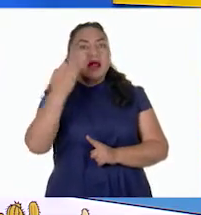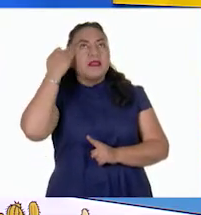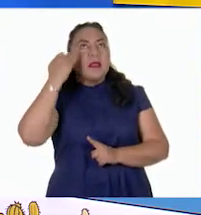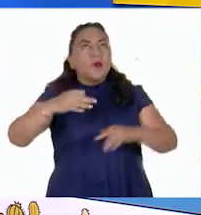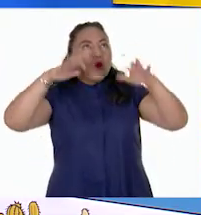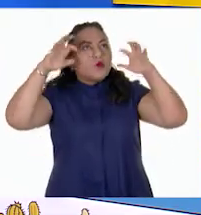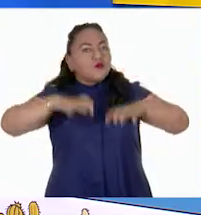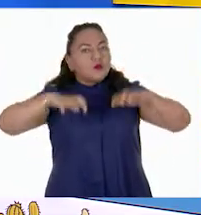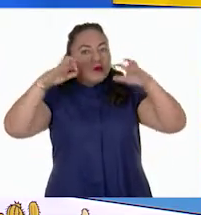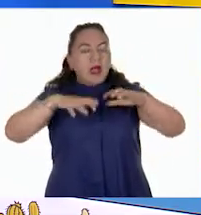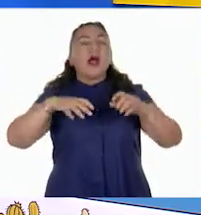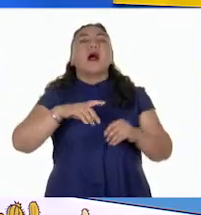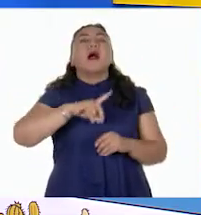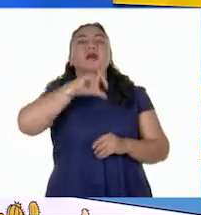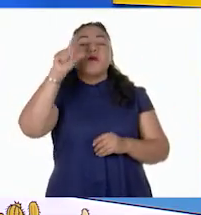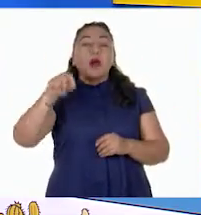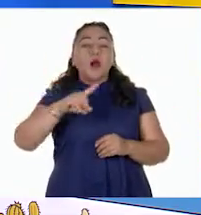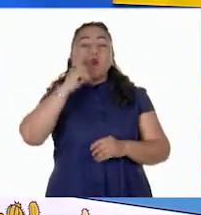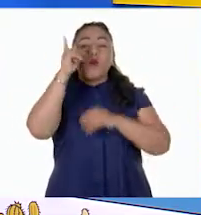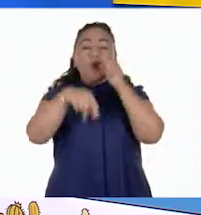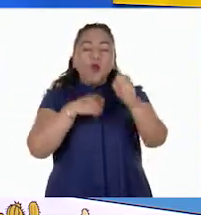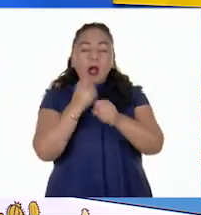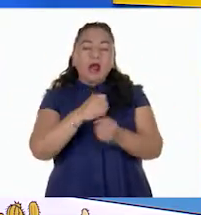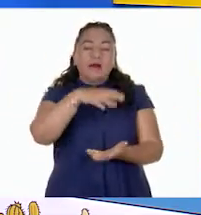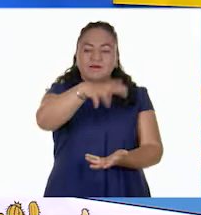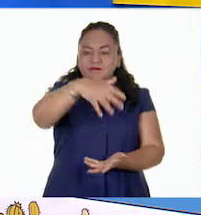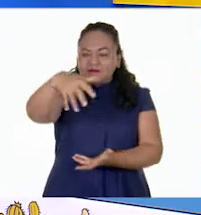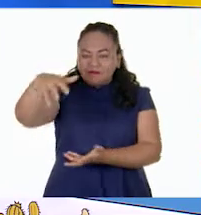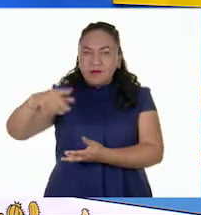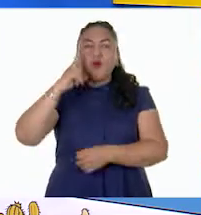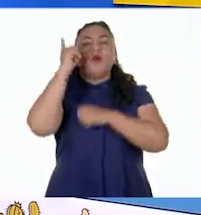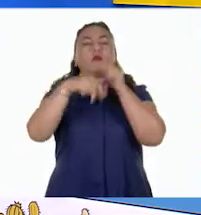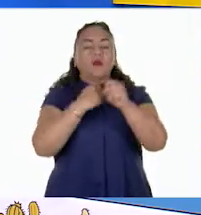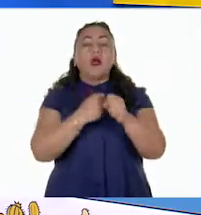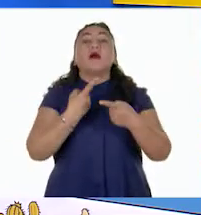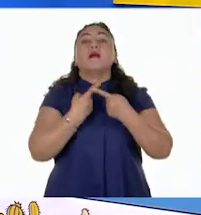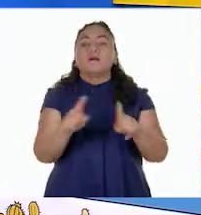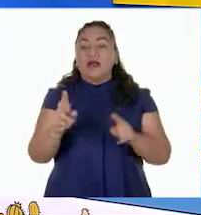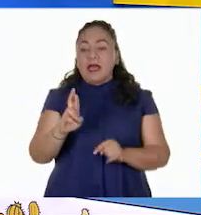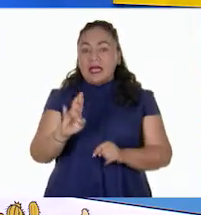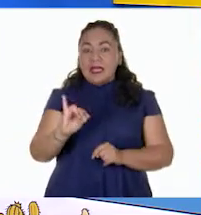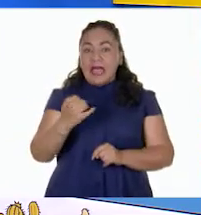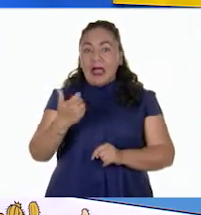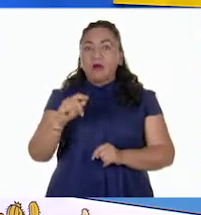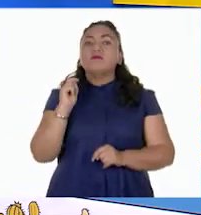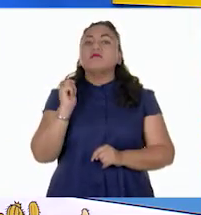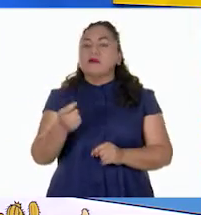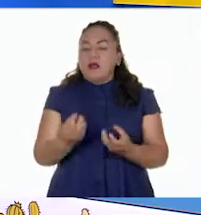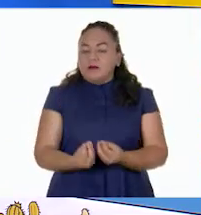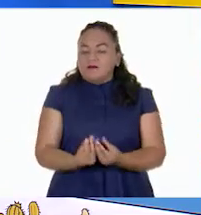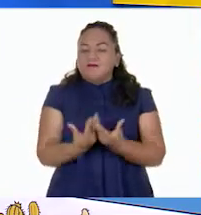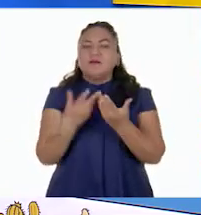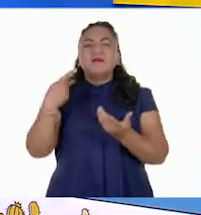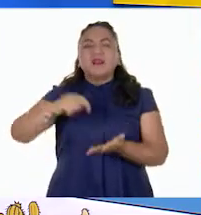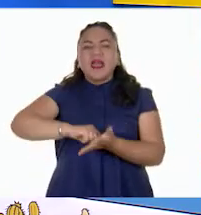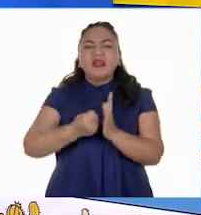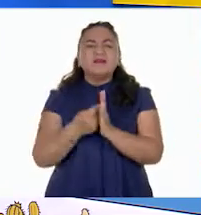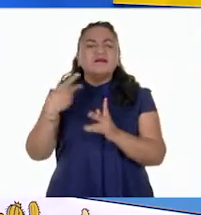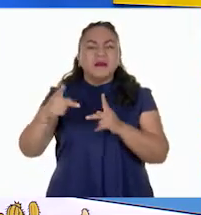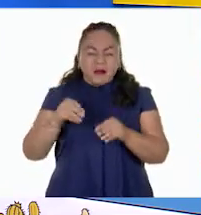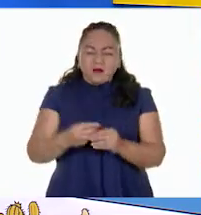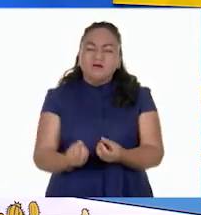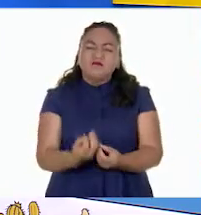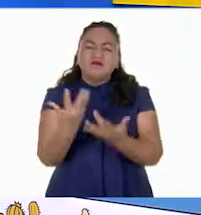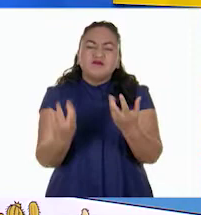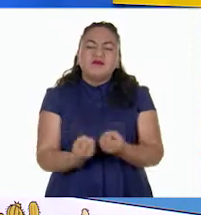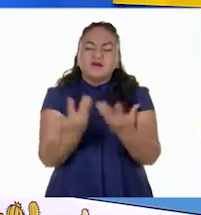y se recoge la cosecha una vez al año. A diferencia de la de riego, que se practica de manera tecnificada y de la